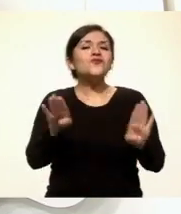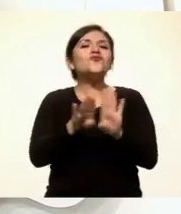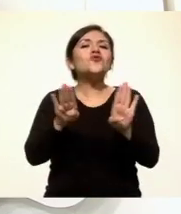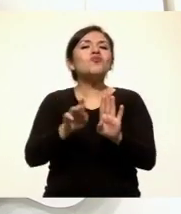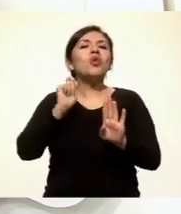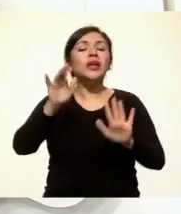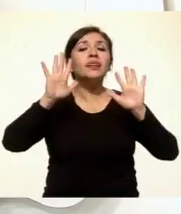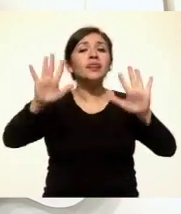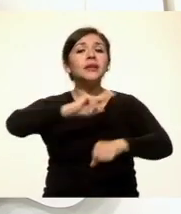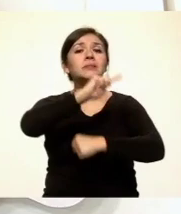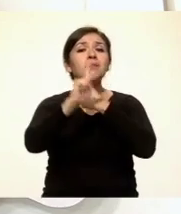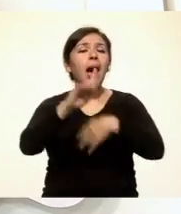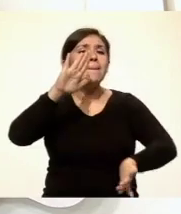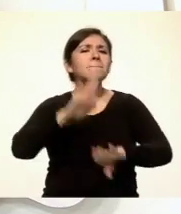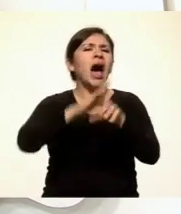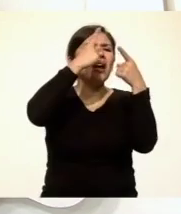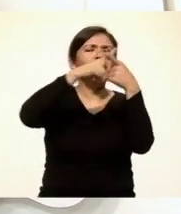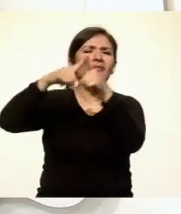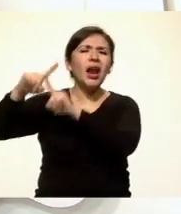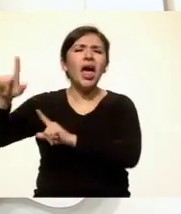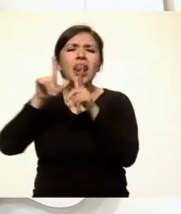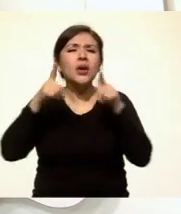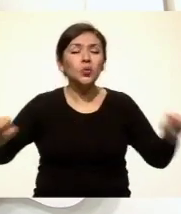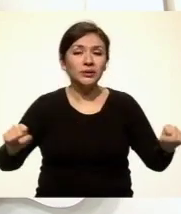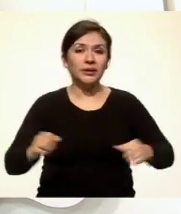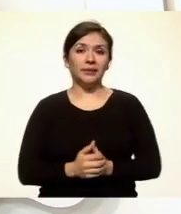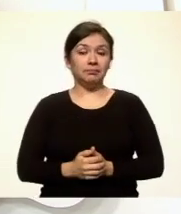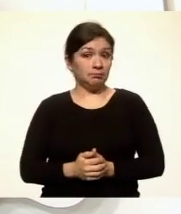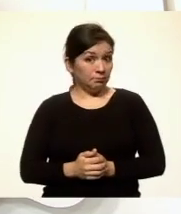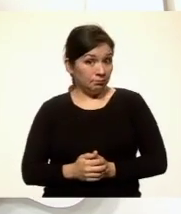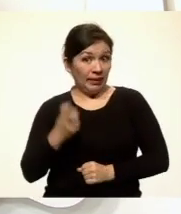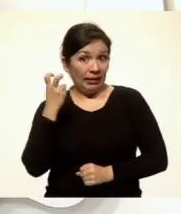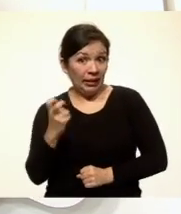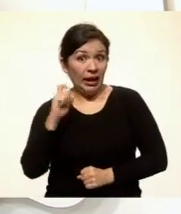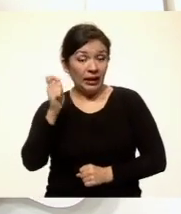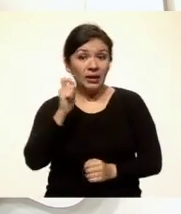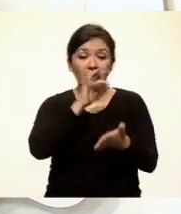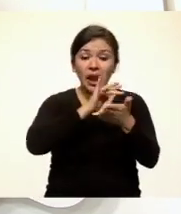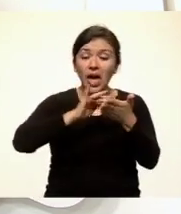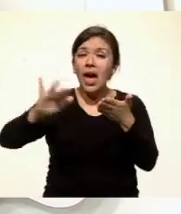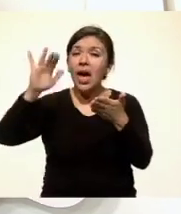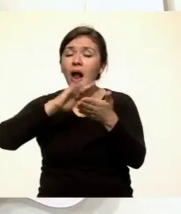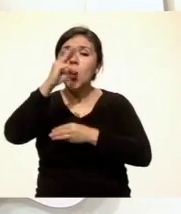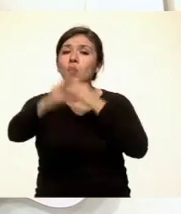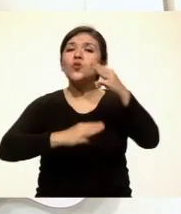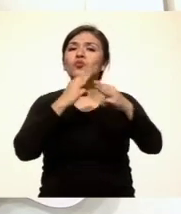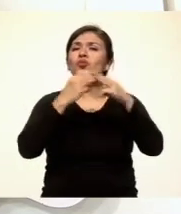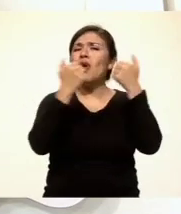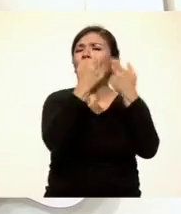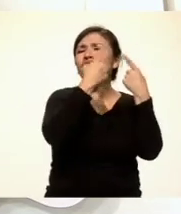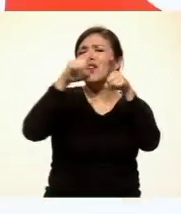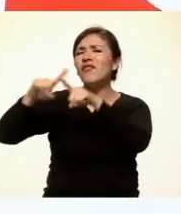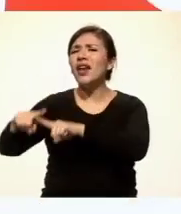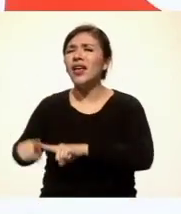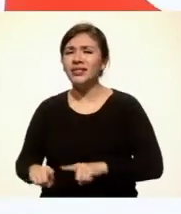los 10 países con mayor diversidad lingüística. Es decir, que leemos el mundo de múltiples maneras.